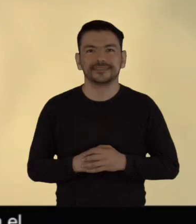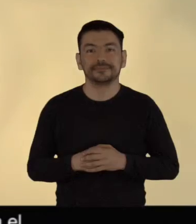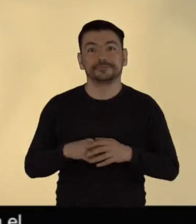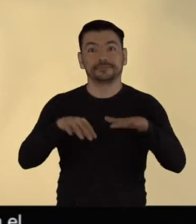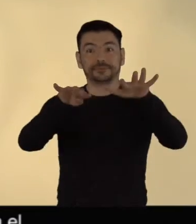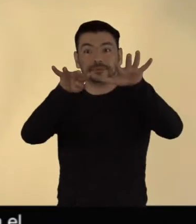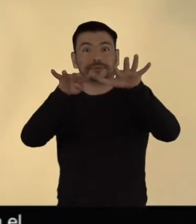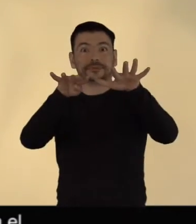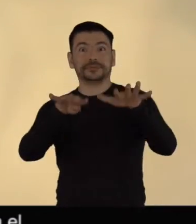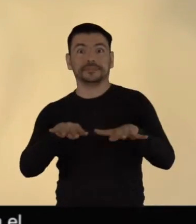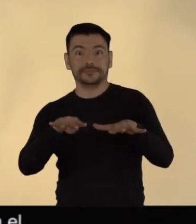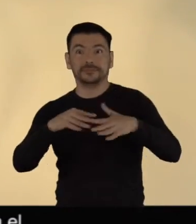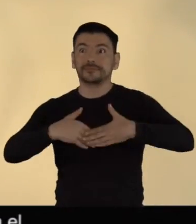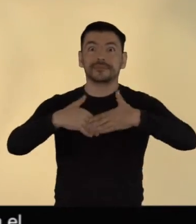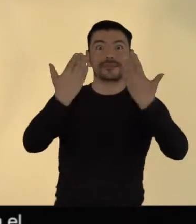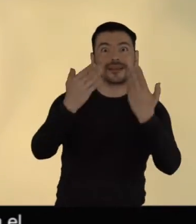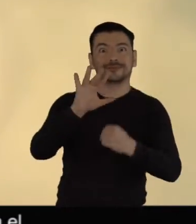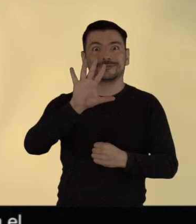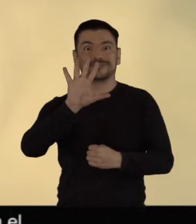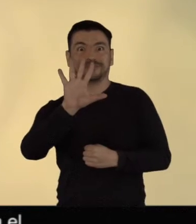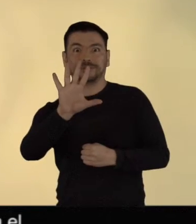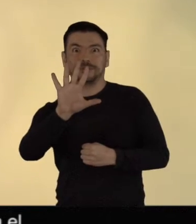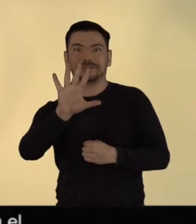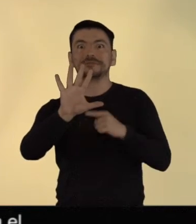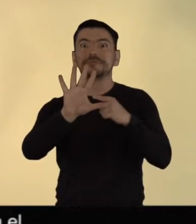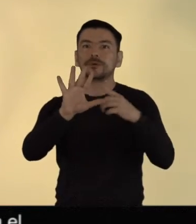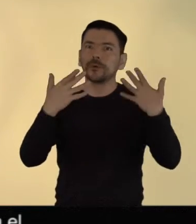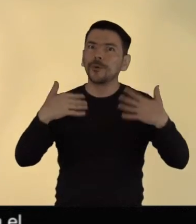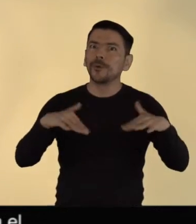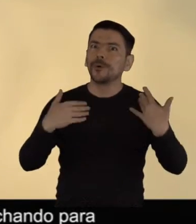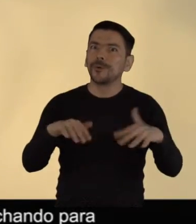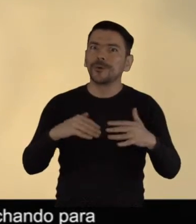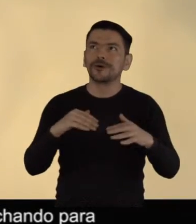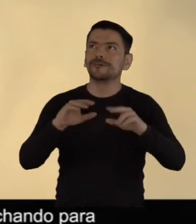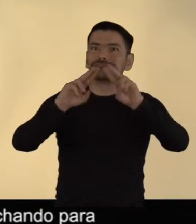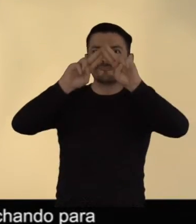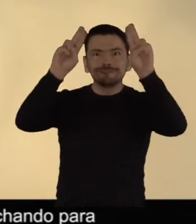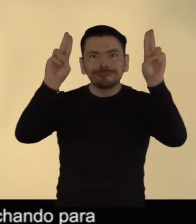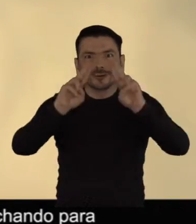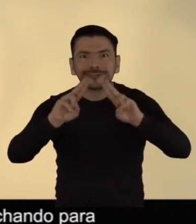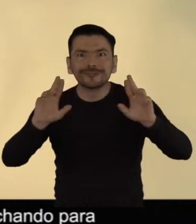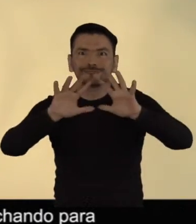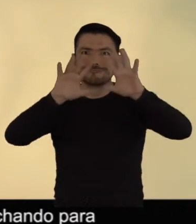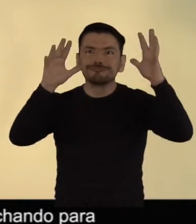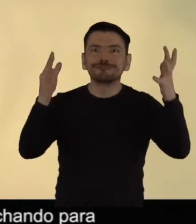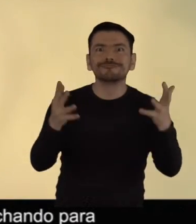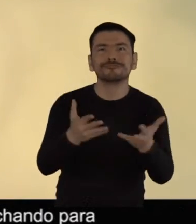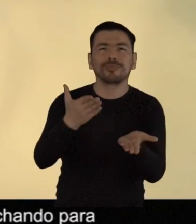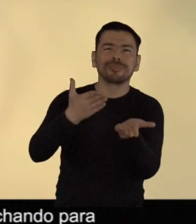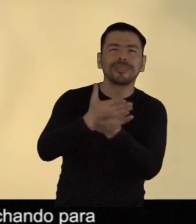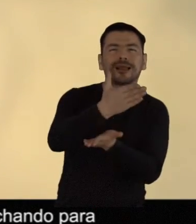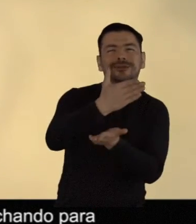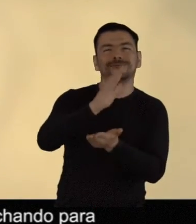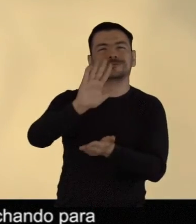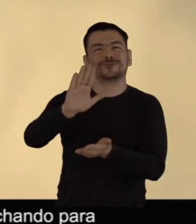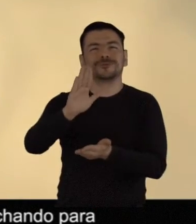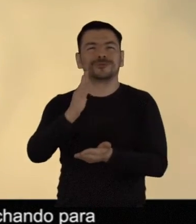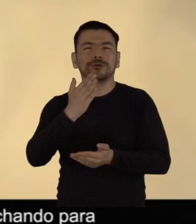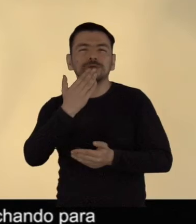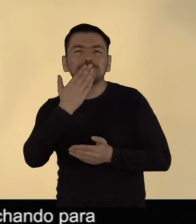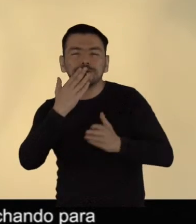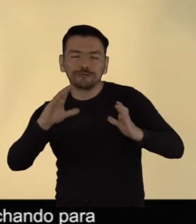El 5 de septiembre se celebra el Día Internacional de las Mujeres Indígenas, un grupo muy diverso, muy poderoso,